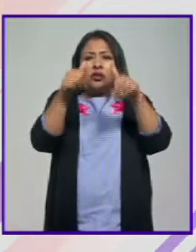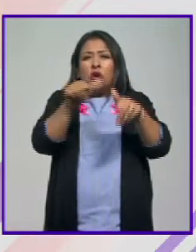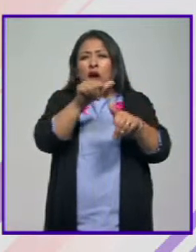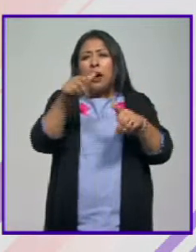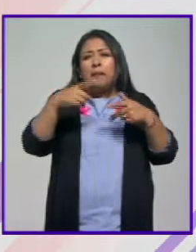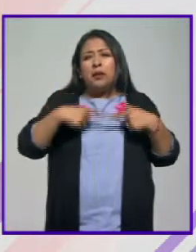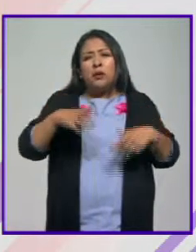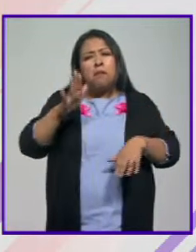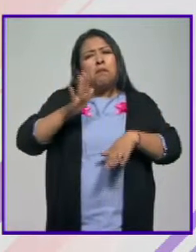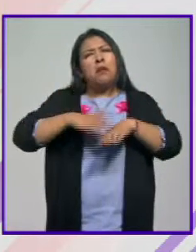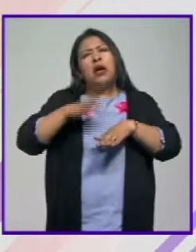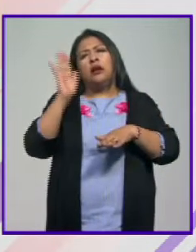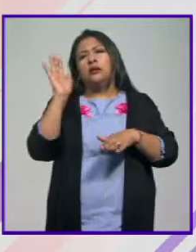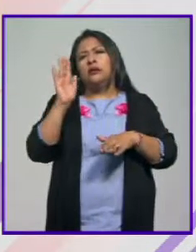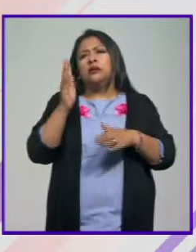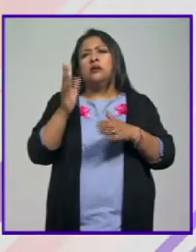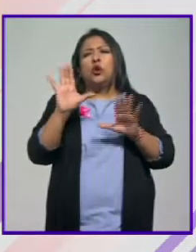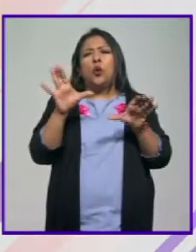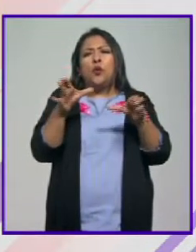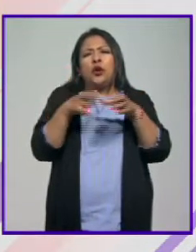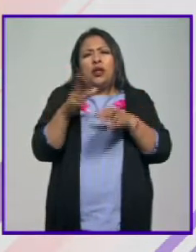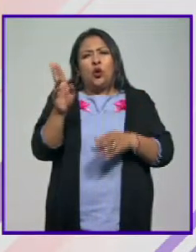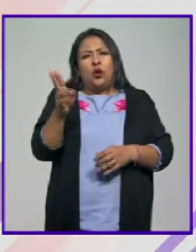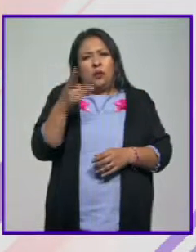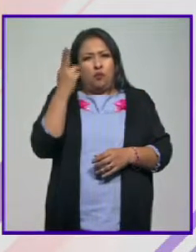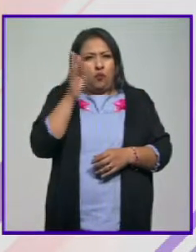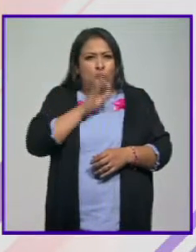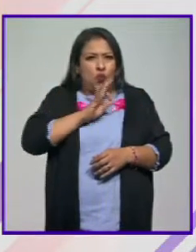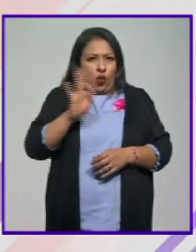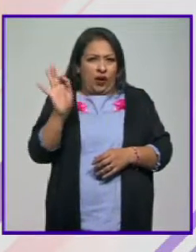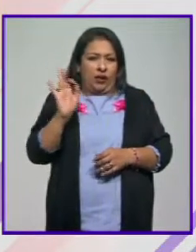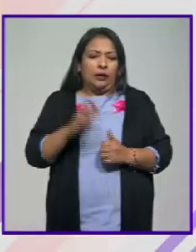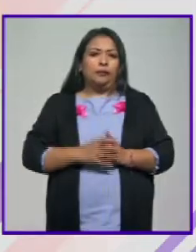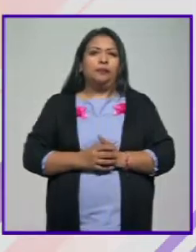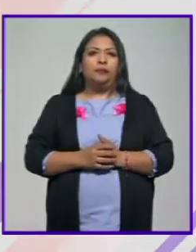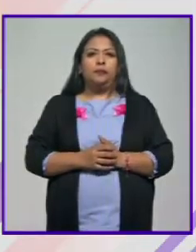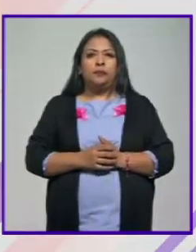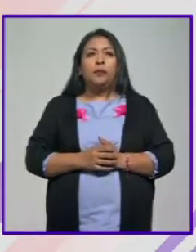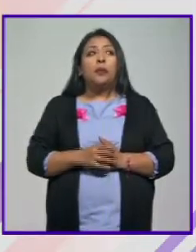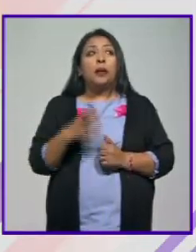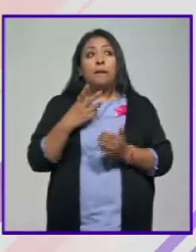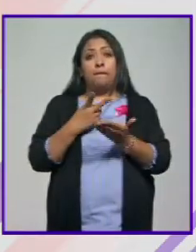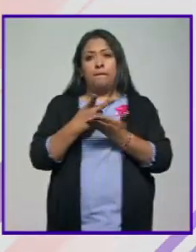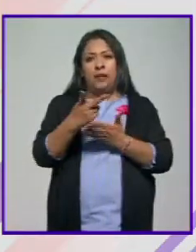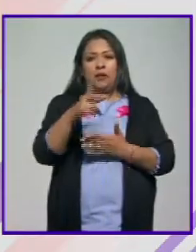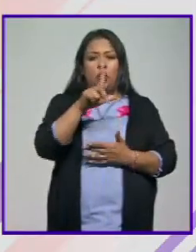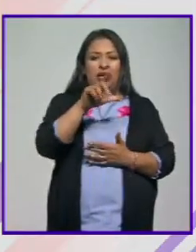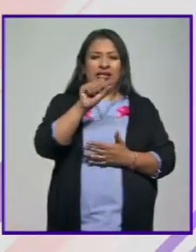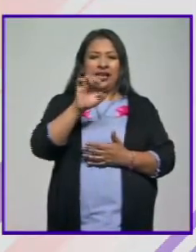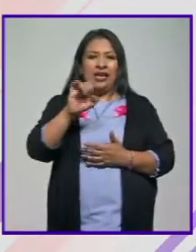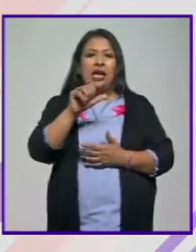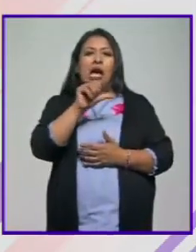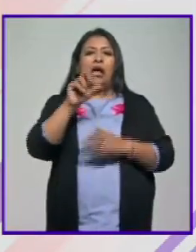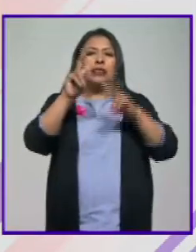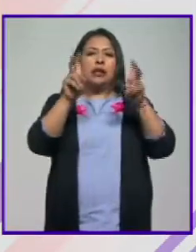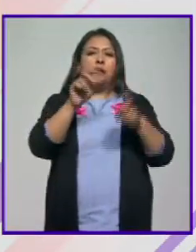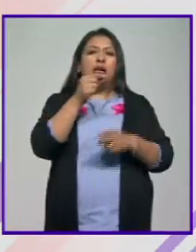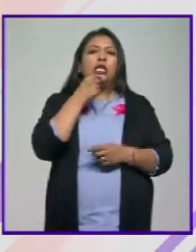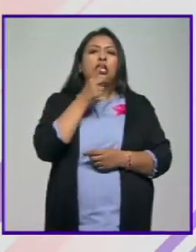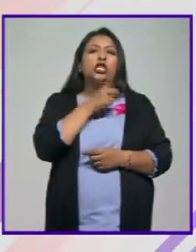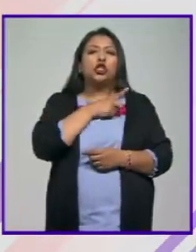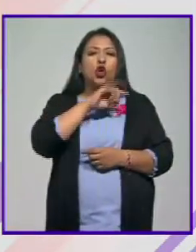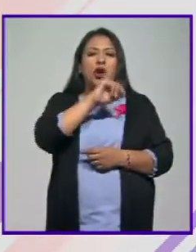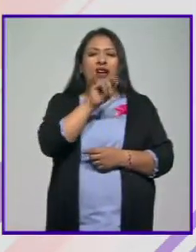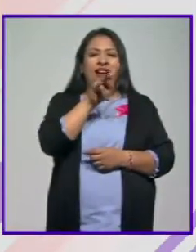mucho mayor que el que la comunidad universitaria puede proveer. El premio LCI fue para Niña Sola de Javier